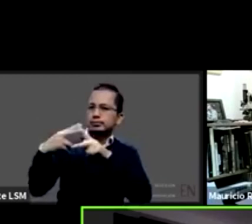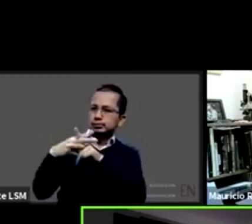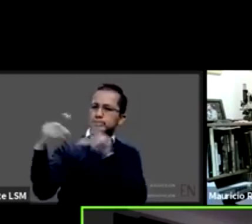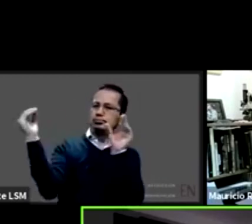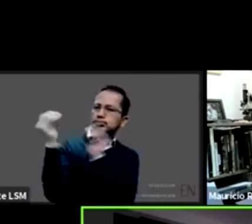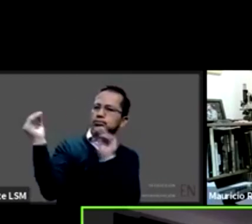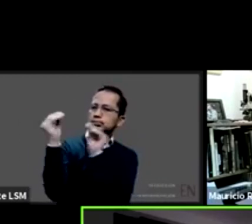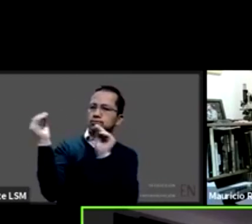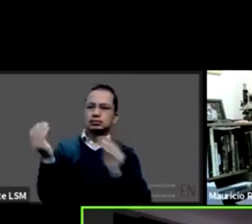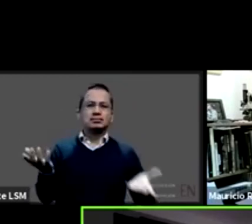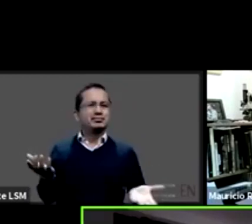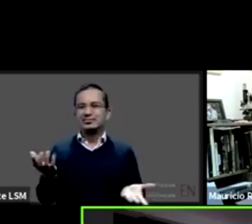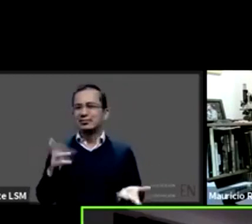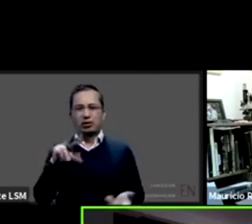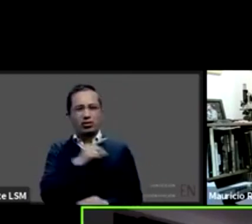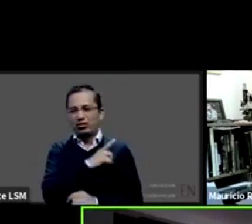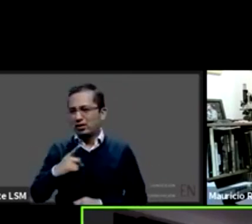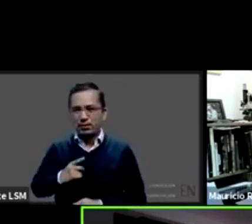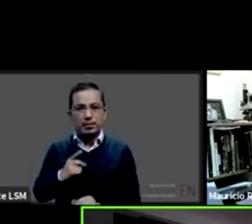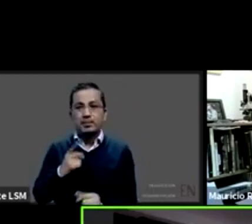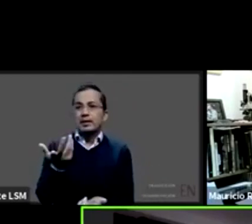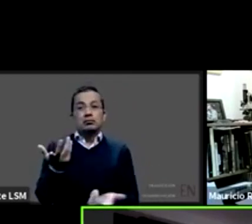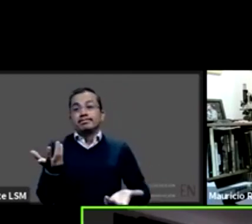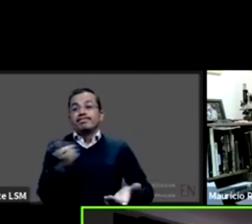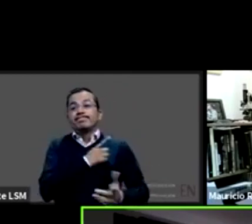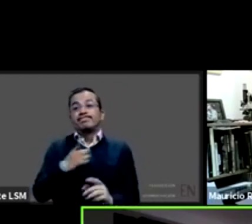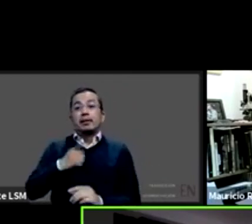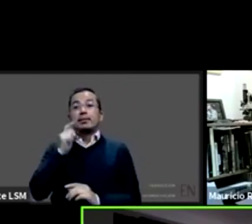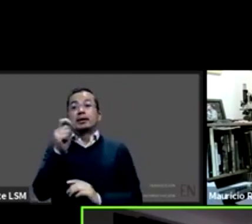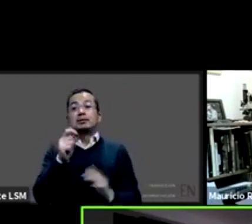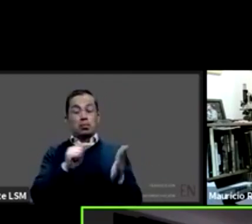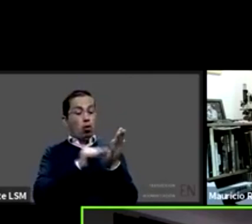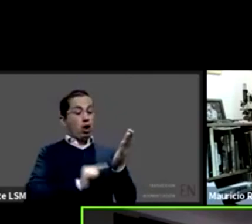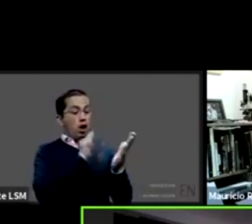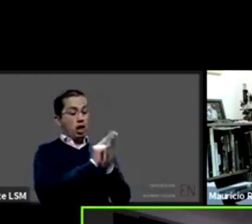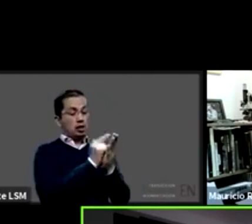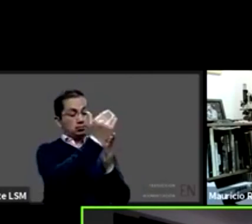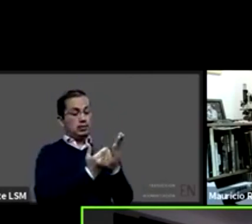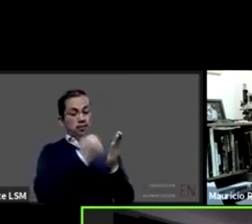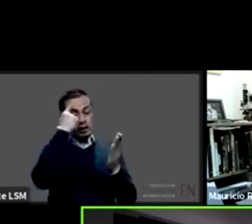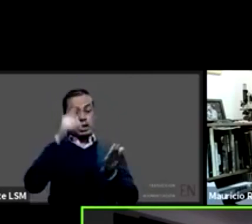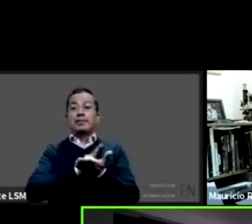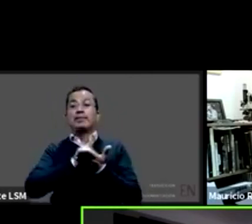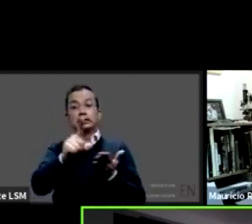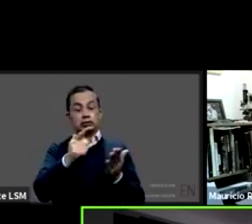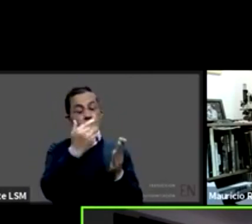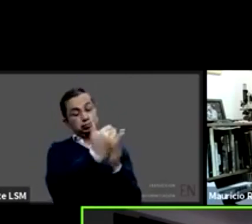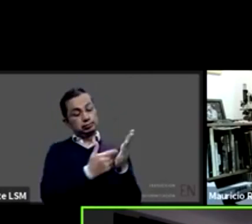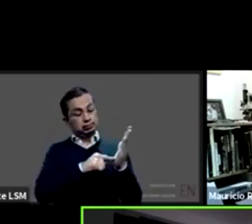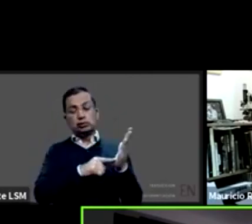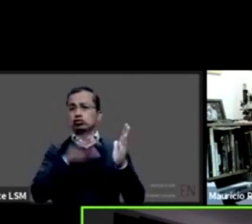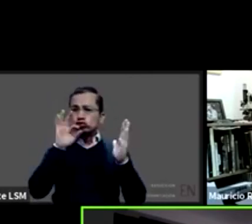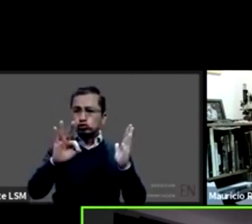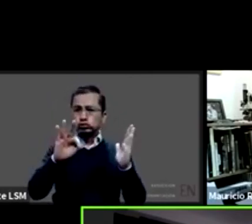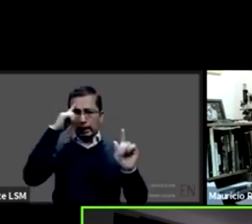marco de derechos una armonización en todos los subsistemas de salud en